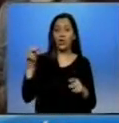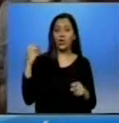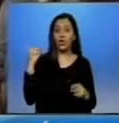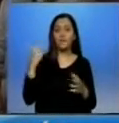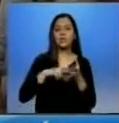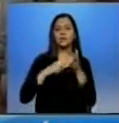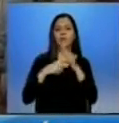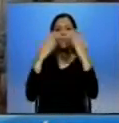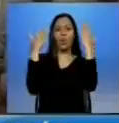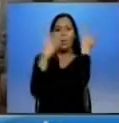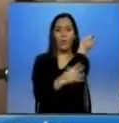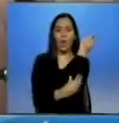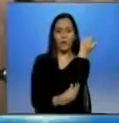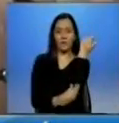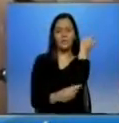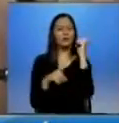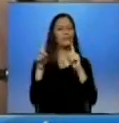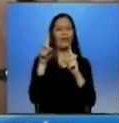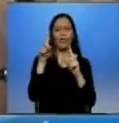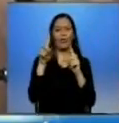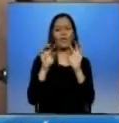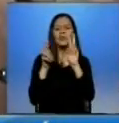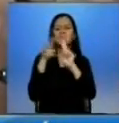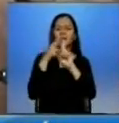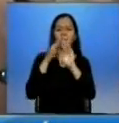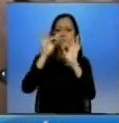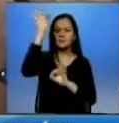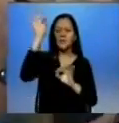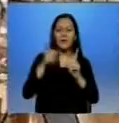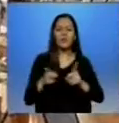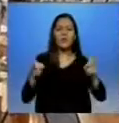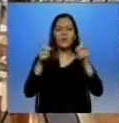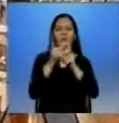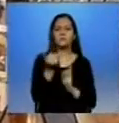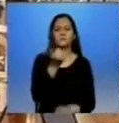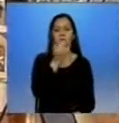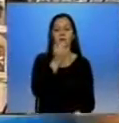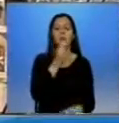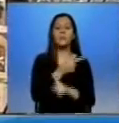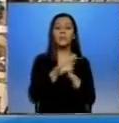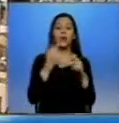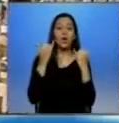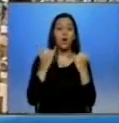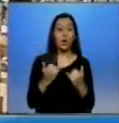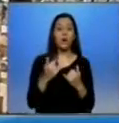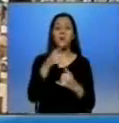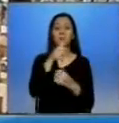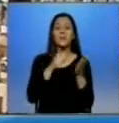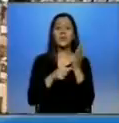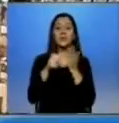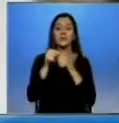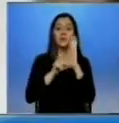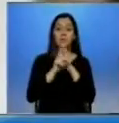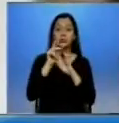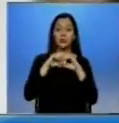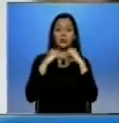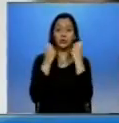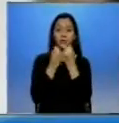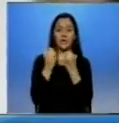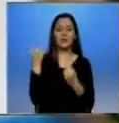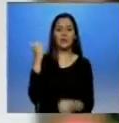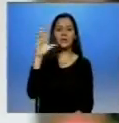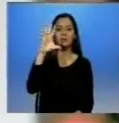coordinadora de Desarrollo Social, Cecilia Abaca, dio a conocer algunos de los 50 proyectos que se prevé culminar en los próximos meses. Hemos